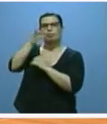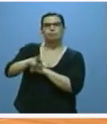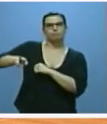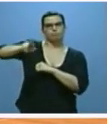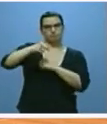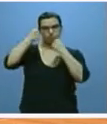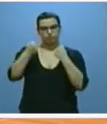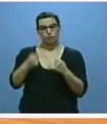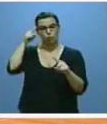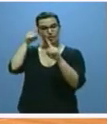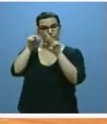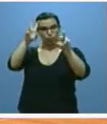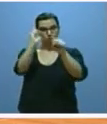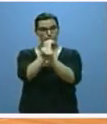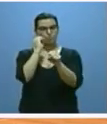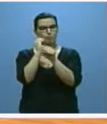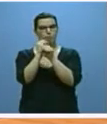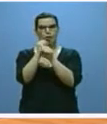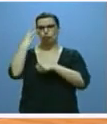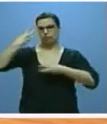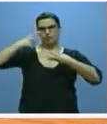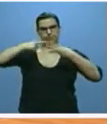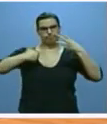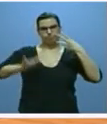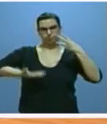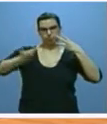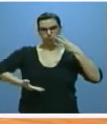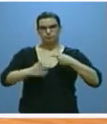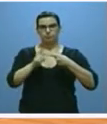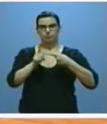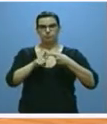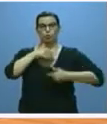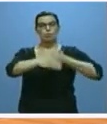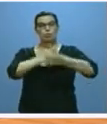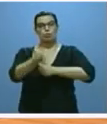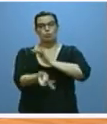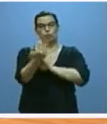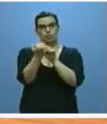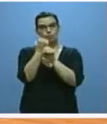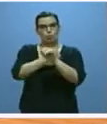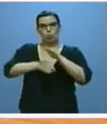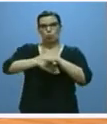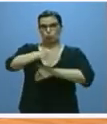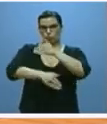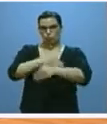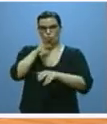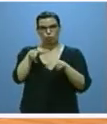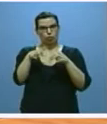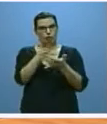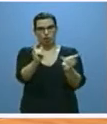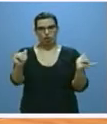objetivos en esta materia deben ser tres. continuar el proceso de creación de empleo que está viviendo nuestra sociedad,